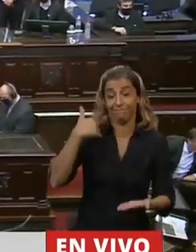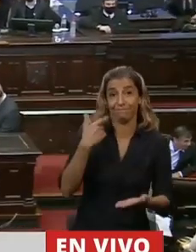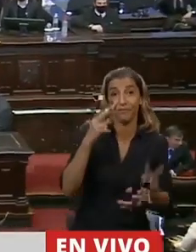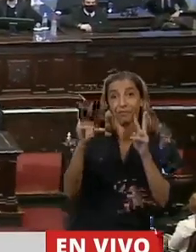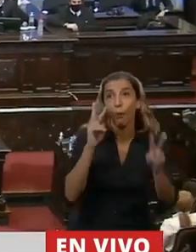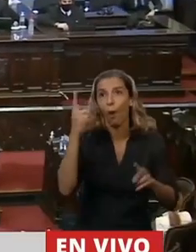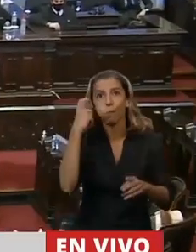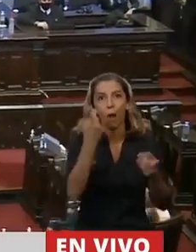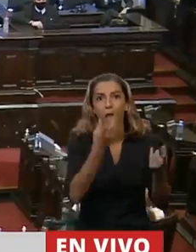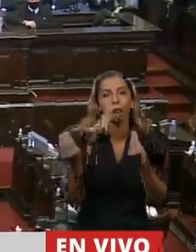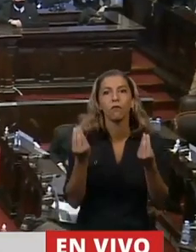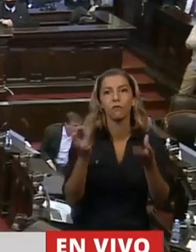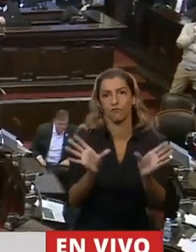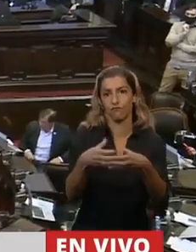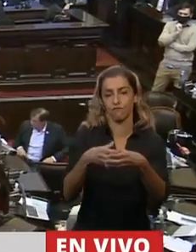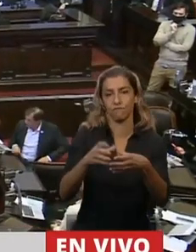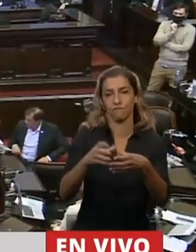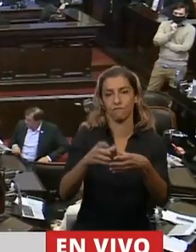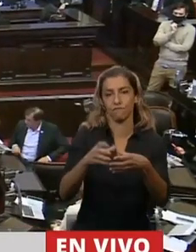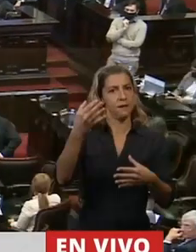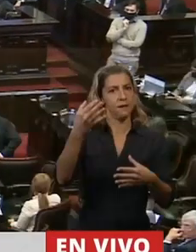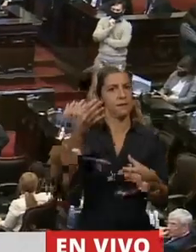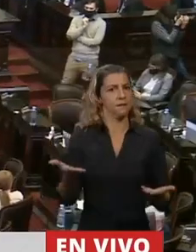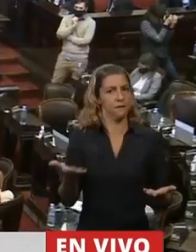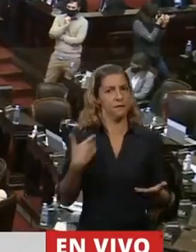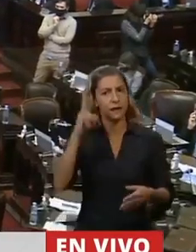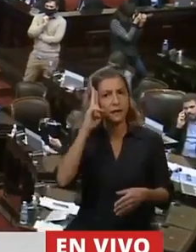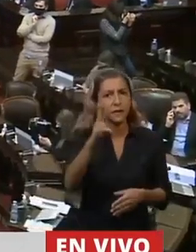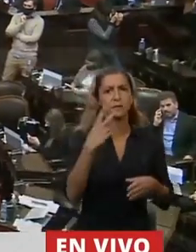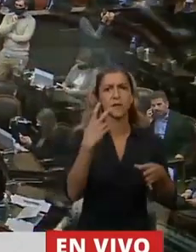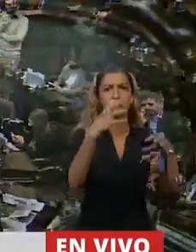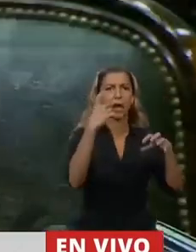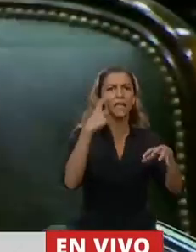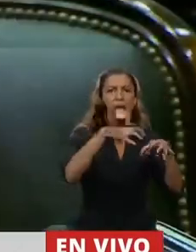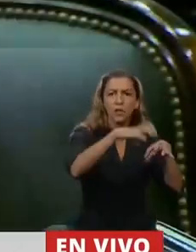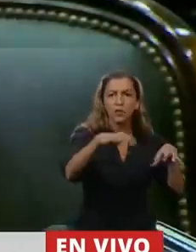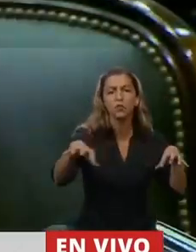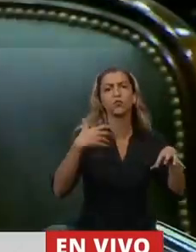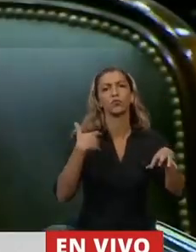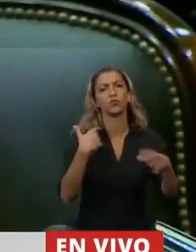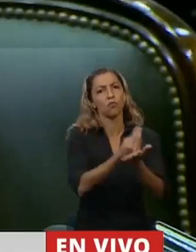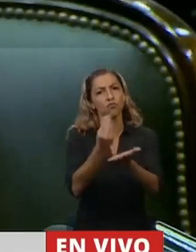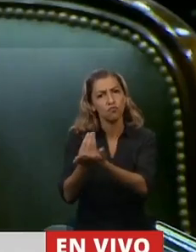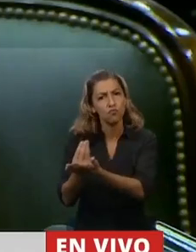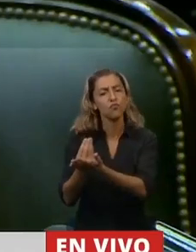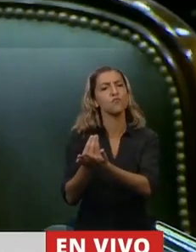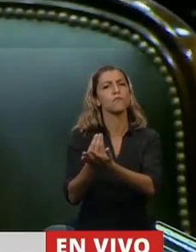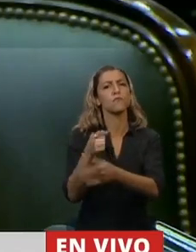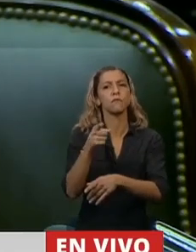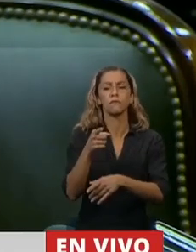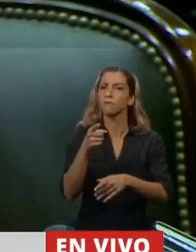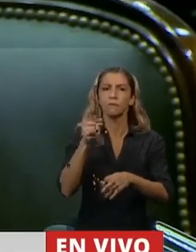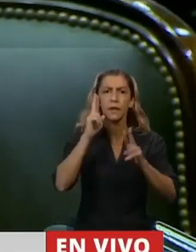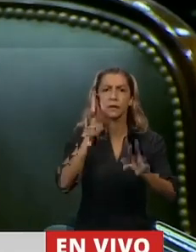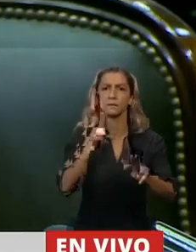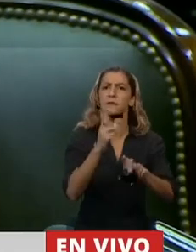viendo como un partido centenario es respetuoso de las instituciones, de los cargos y de aquellas personas que representan la